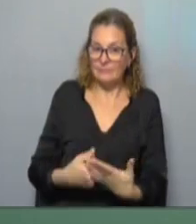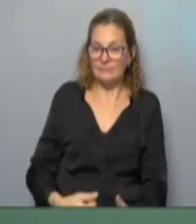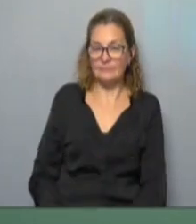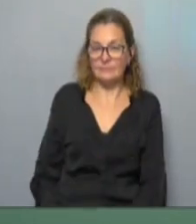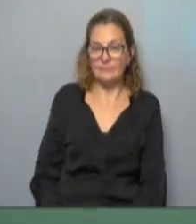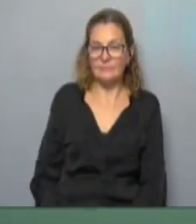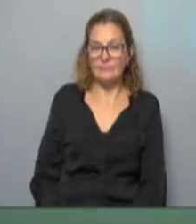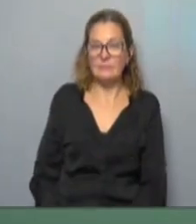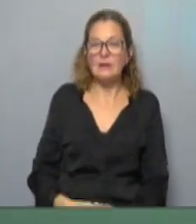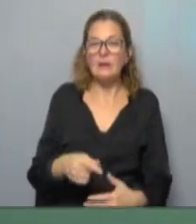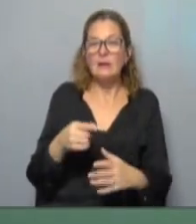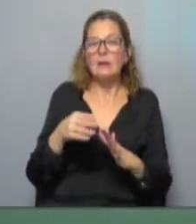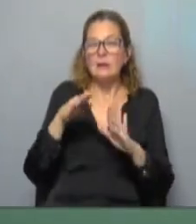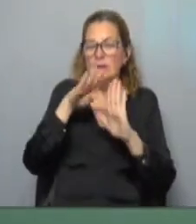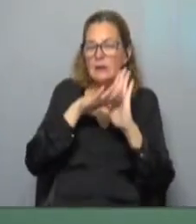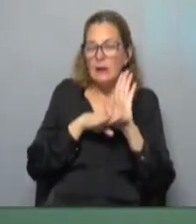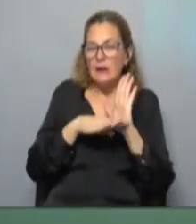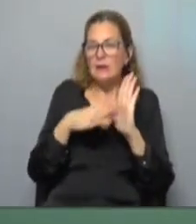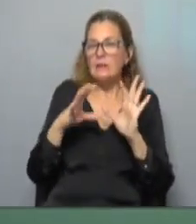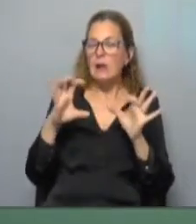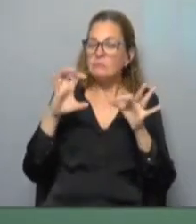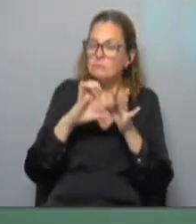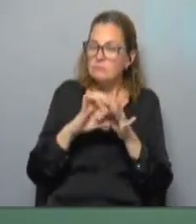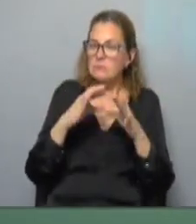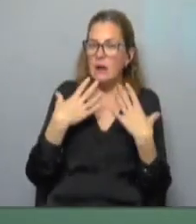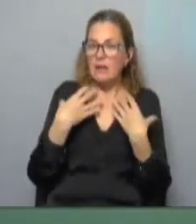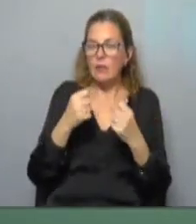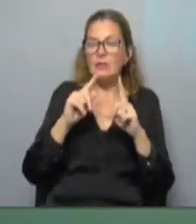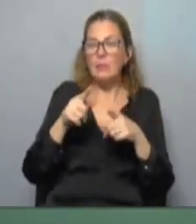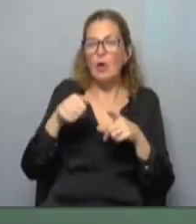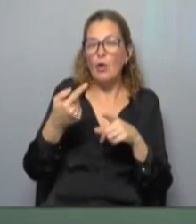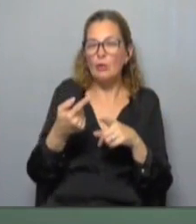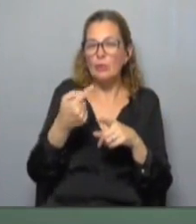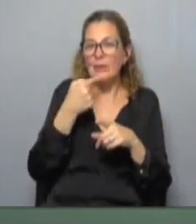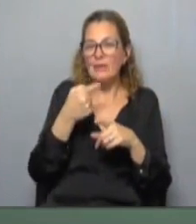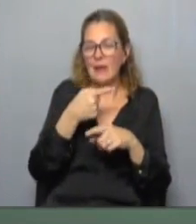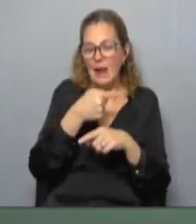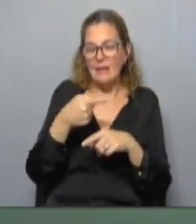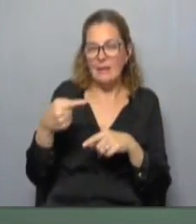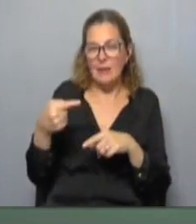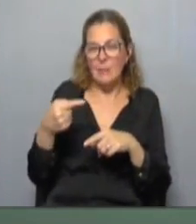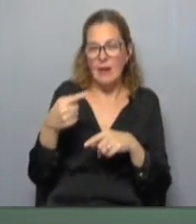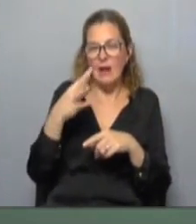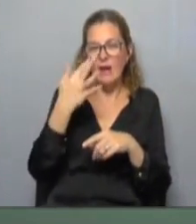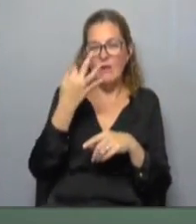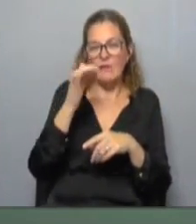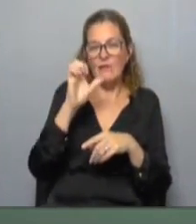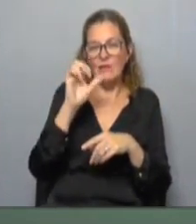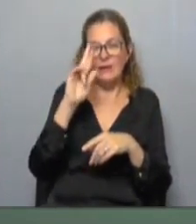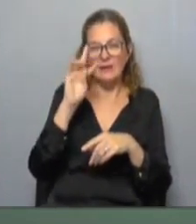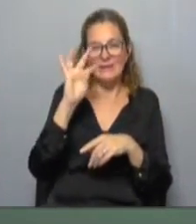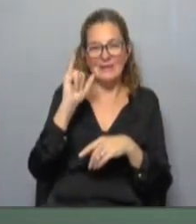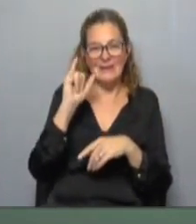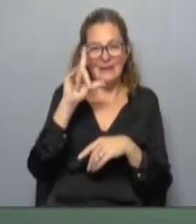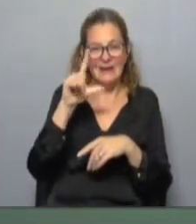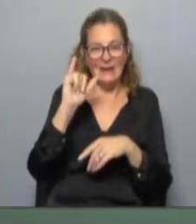y la agenda de conmemoraciones vinculadas a la salud también registra otro acontecimiento porque transcurre la semana de la fertilidad y en este marco